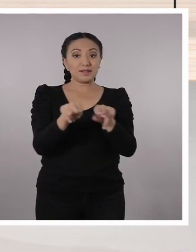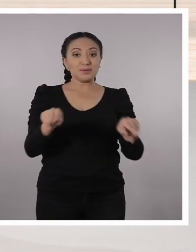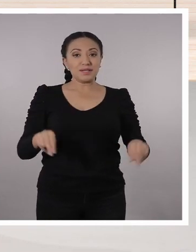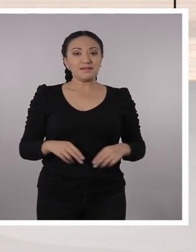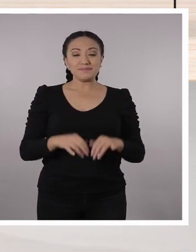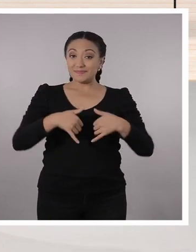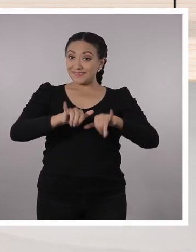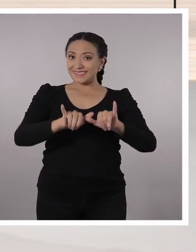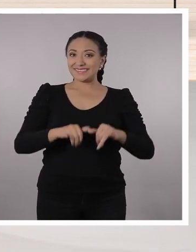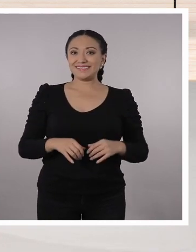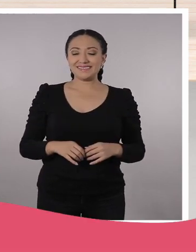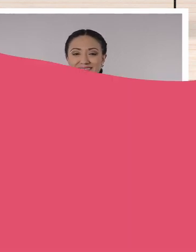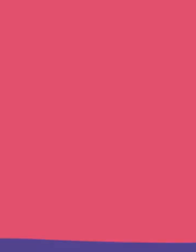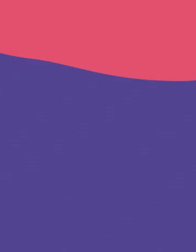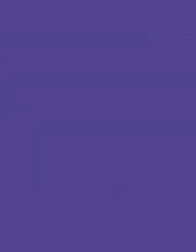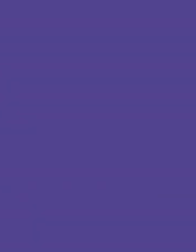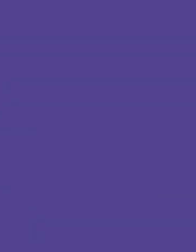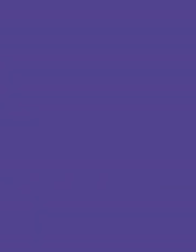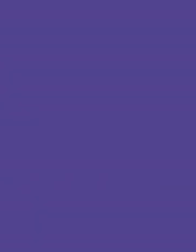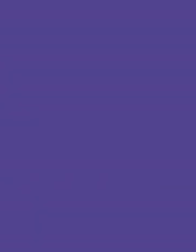naturaleza. Muy bien. ¡Continuamos!